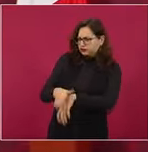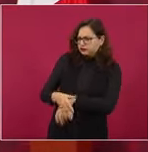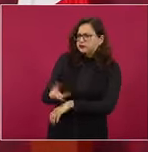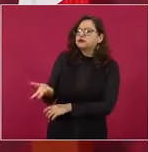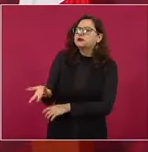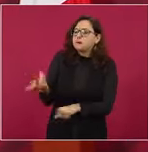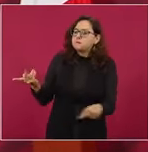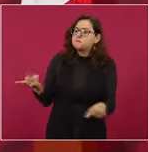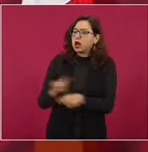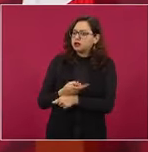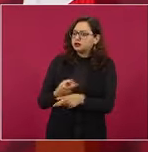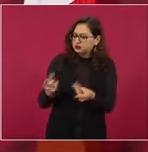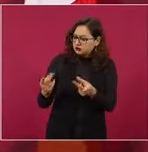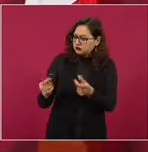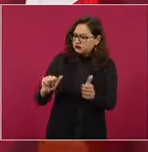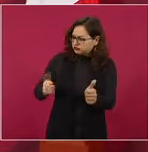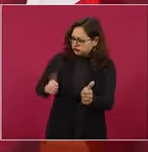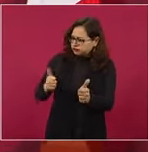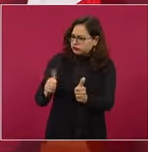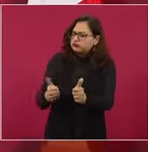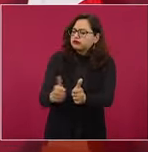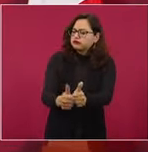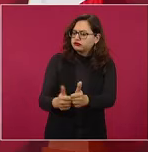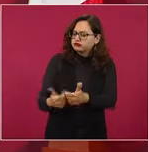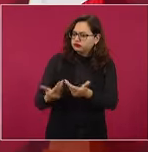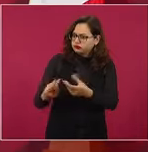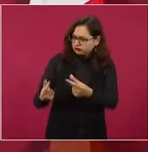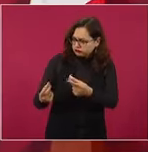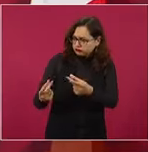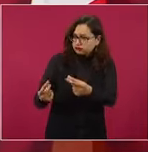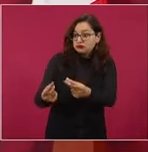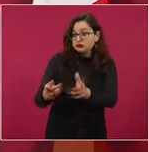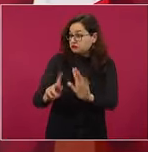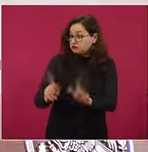si no se les quita el contrato.